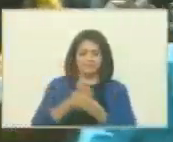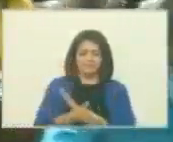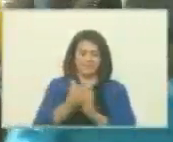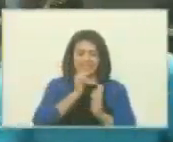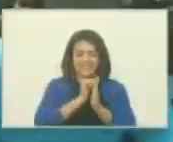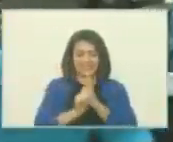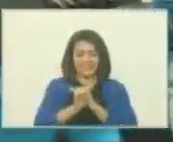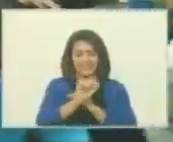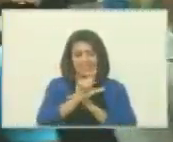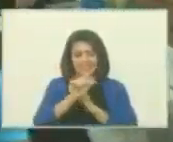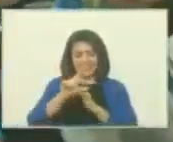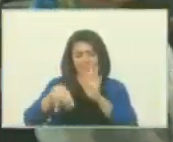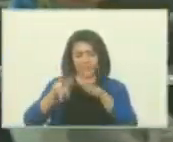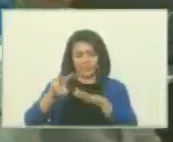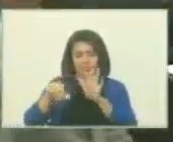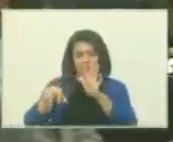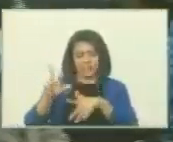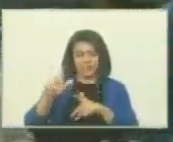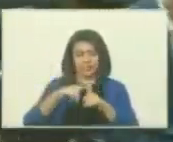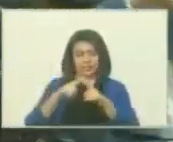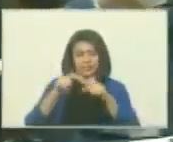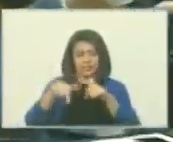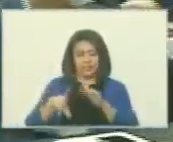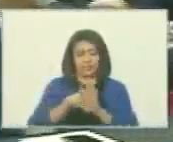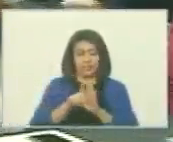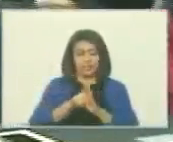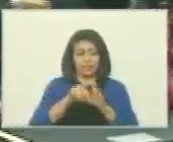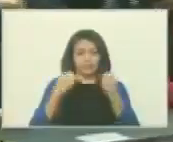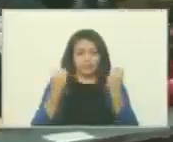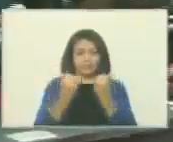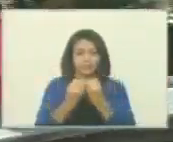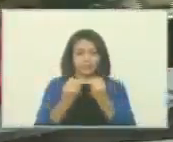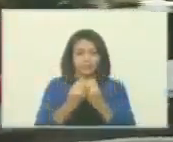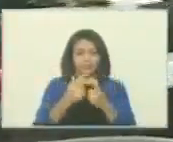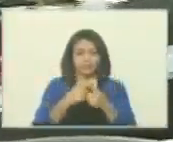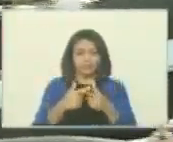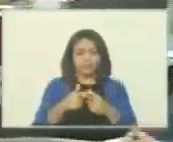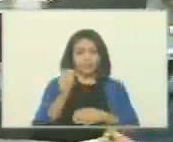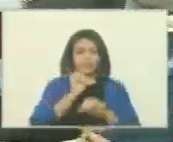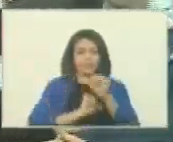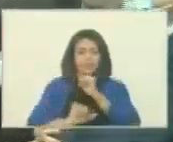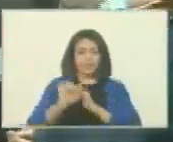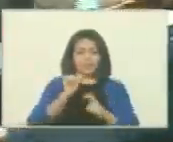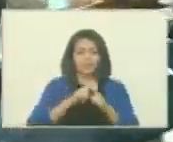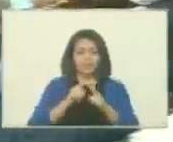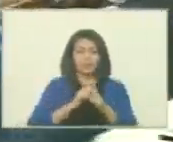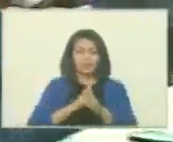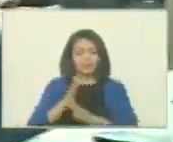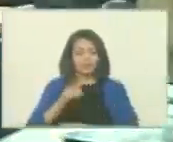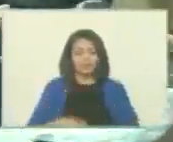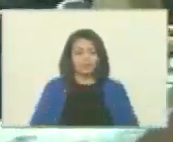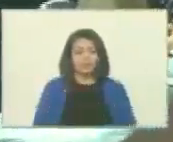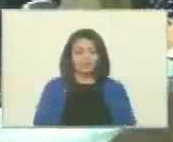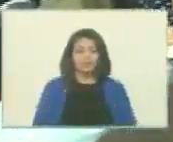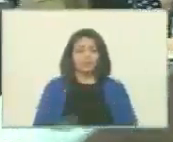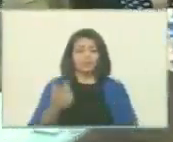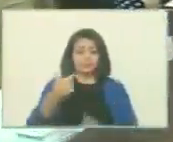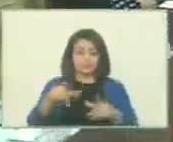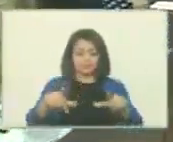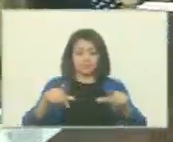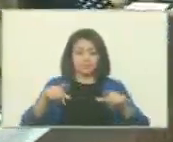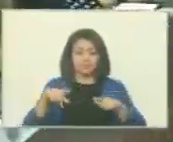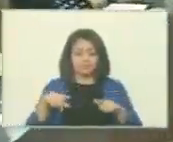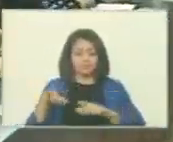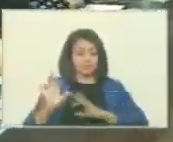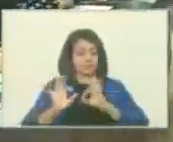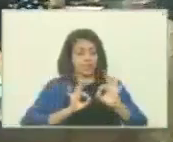artículos 11, 12 y 13 de la Ley Orgánica de la Defensa Pública. Por sus credenciales, por